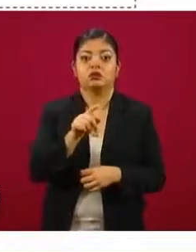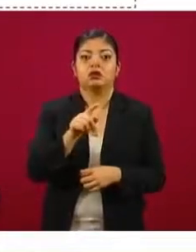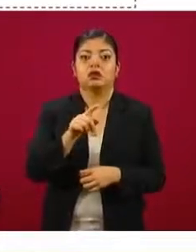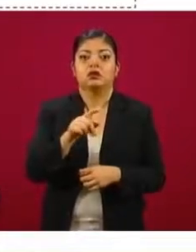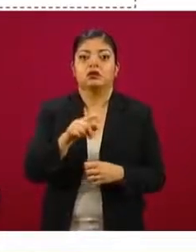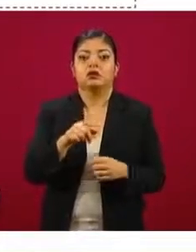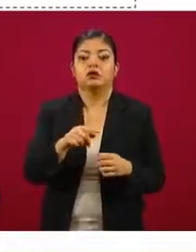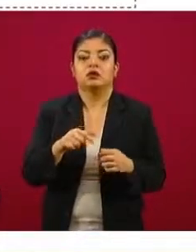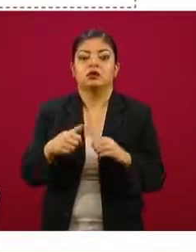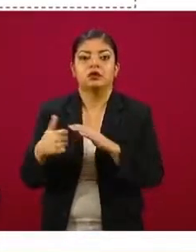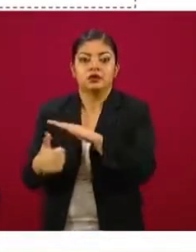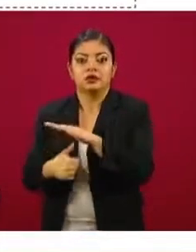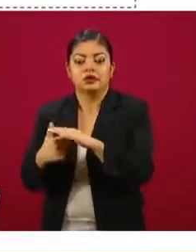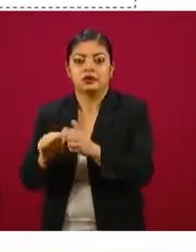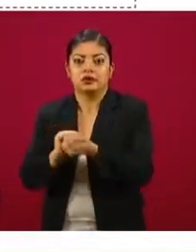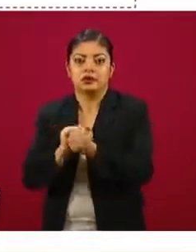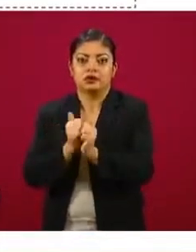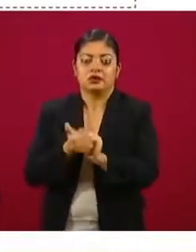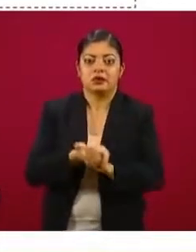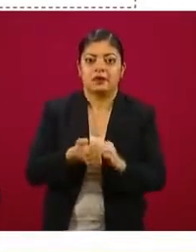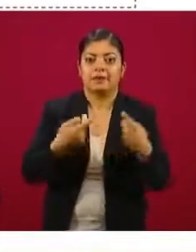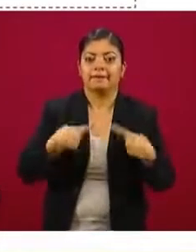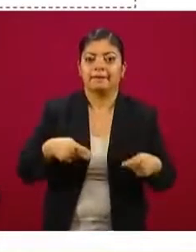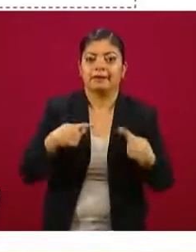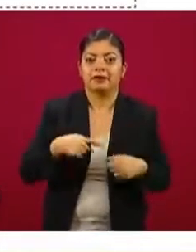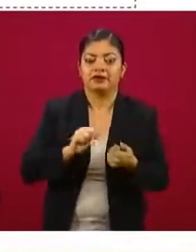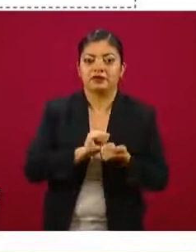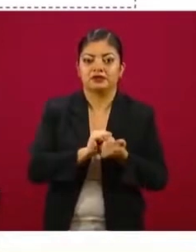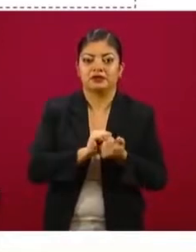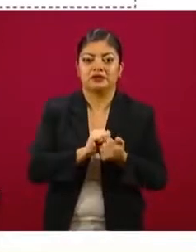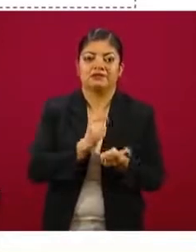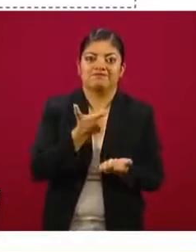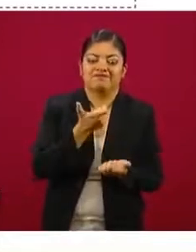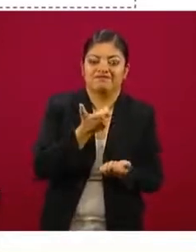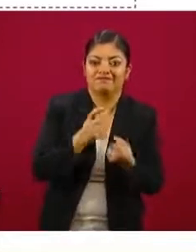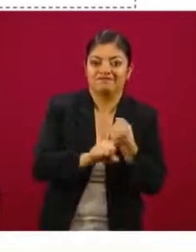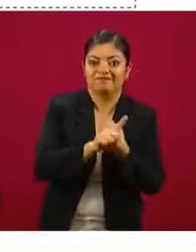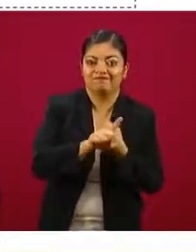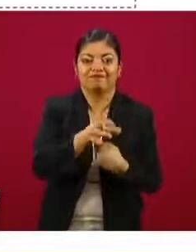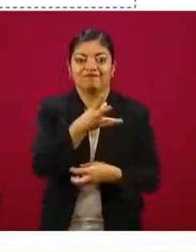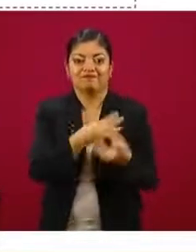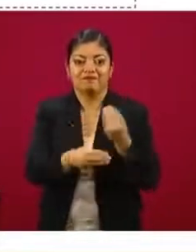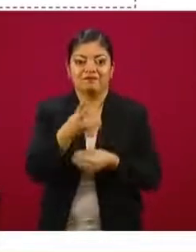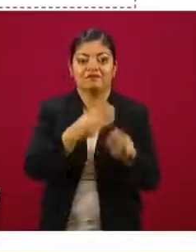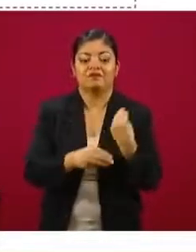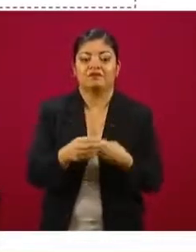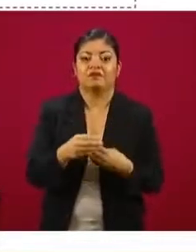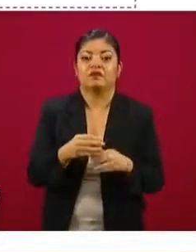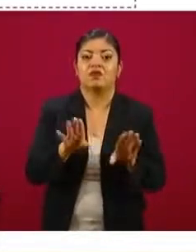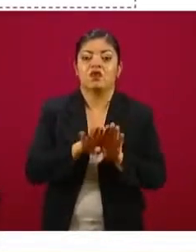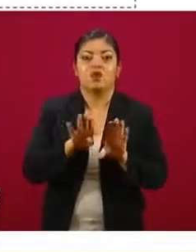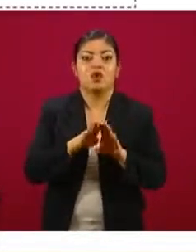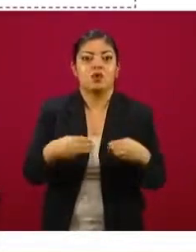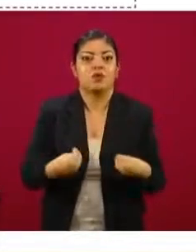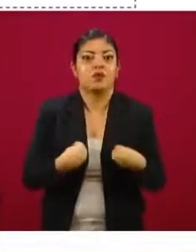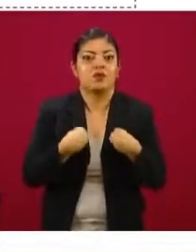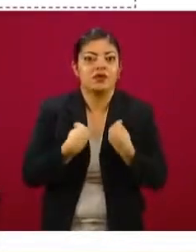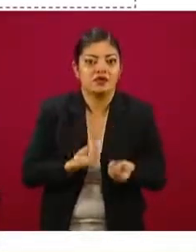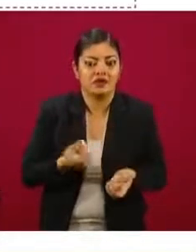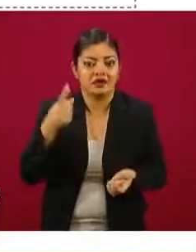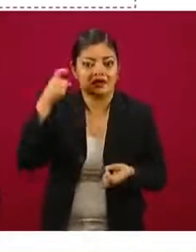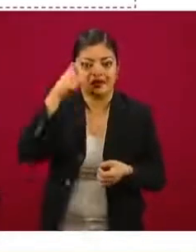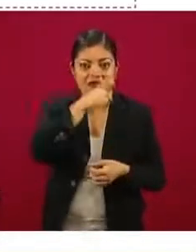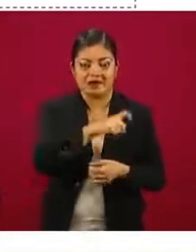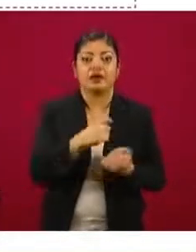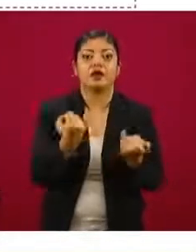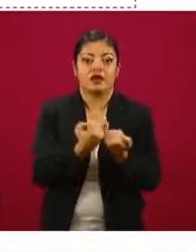aislamiento social en el bienestar de las personas, en su economía, en los medios de subsistencia e incluso en la